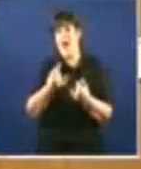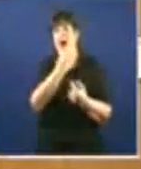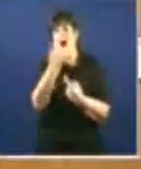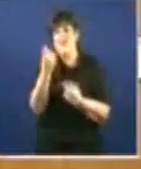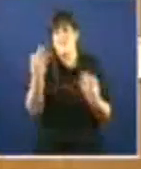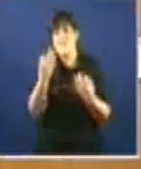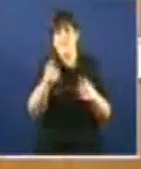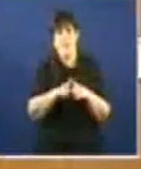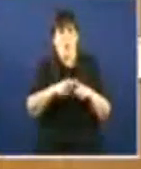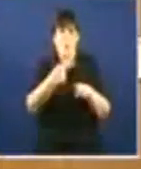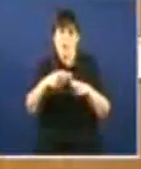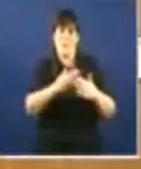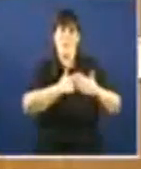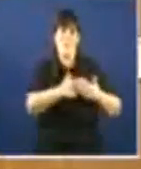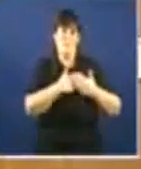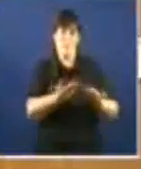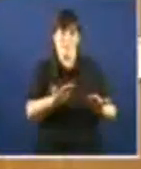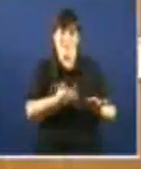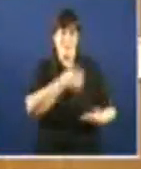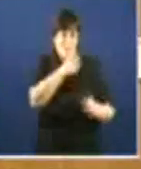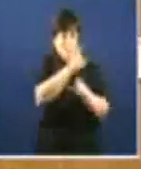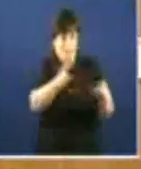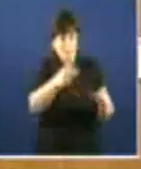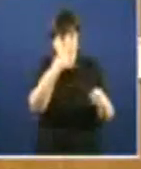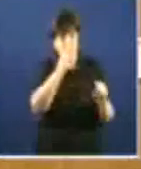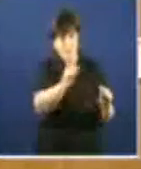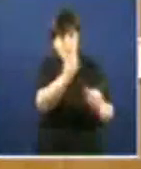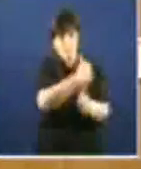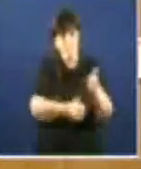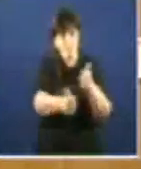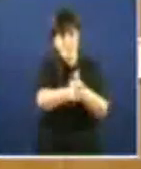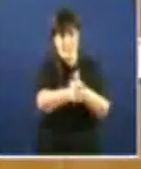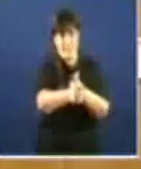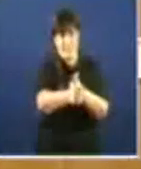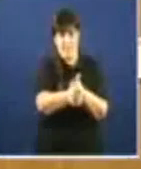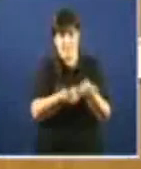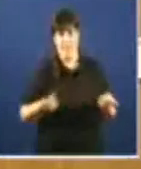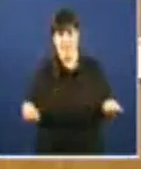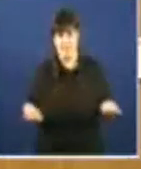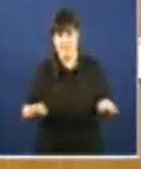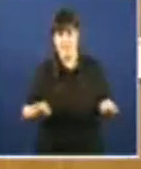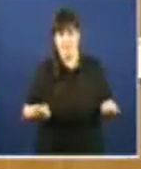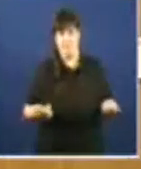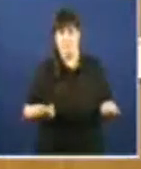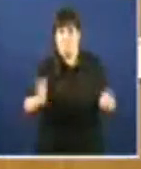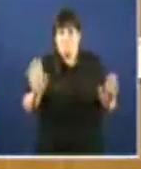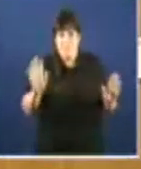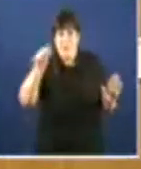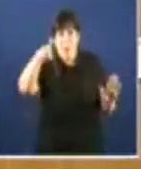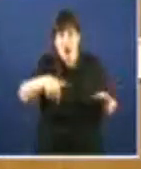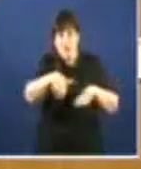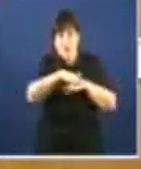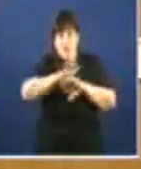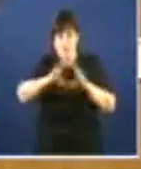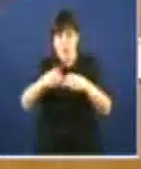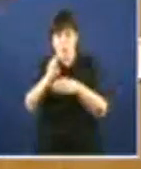poñer os intereses da cidadanía por encima dos intereses de Unión Fenosa que está por ver a primeira vez que o faga o goberno popular da